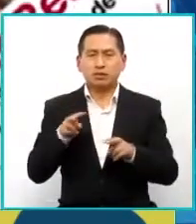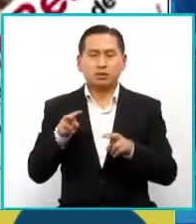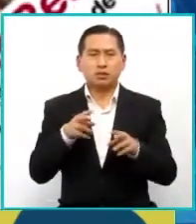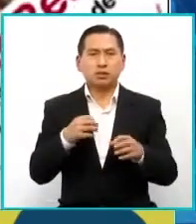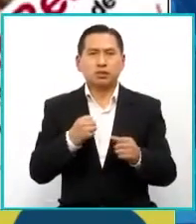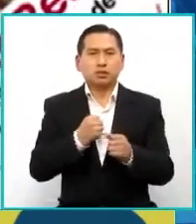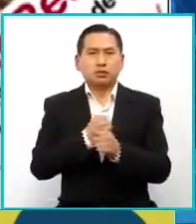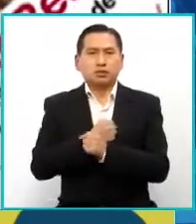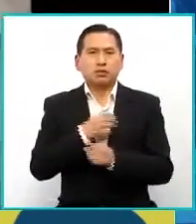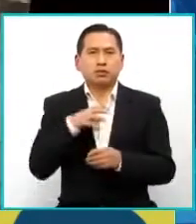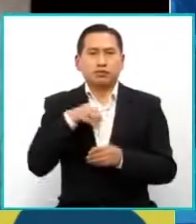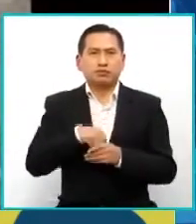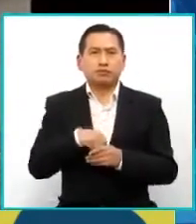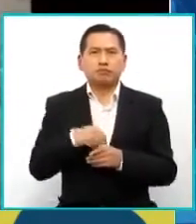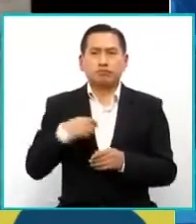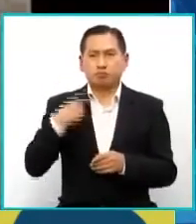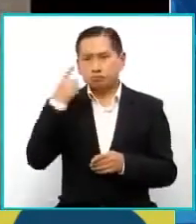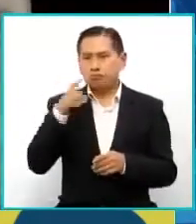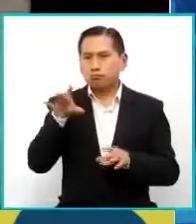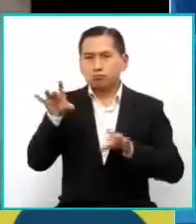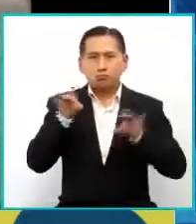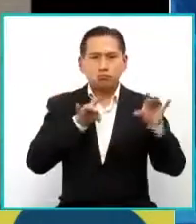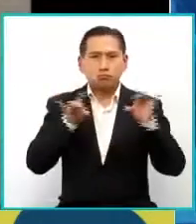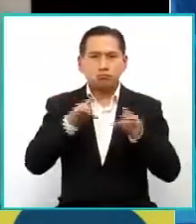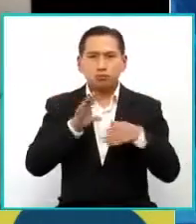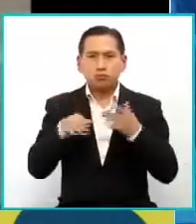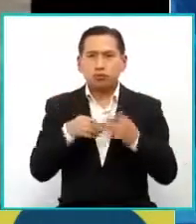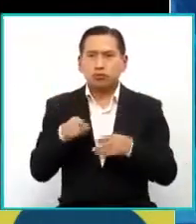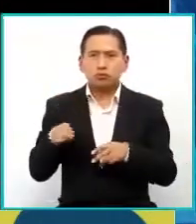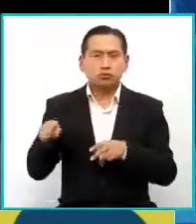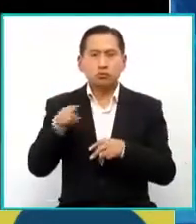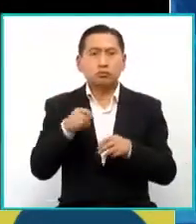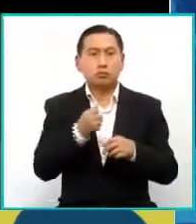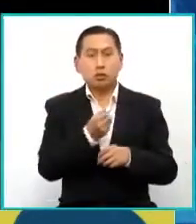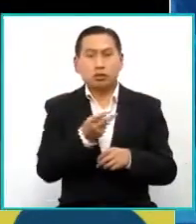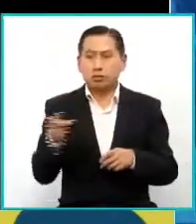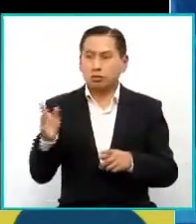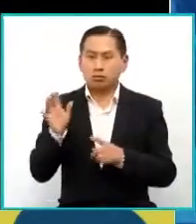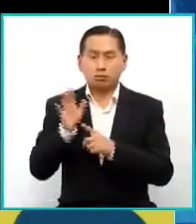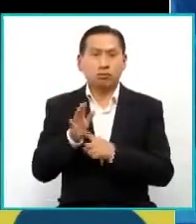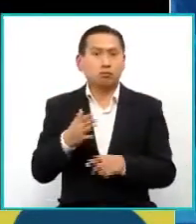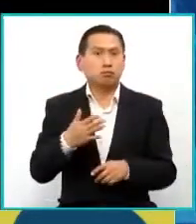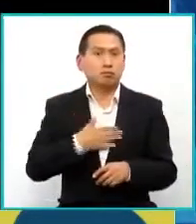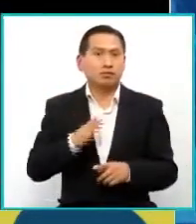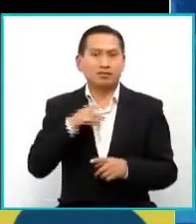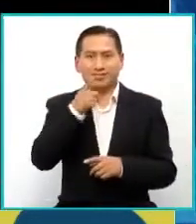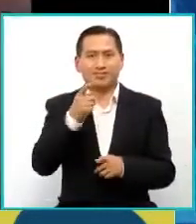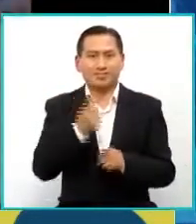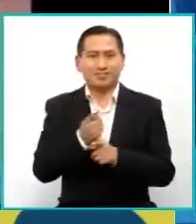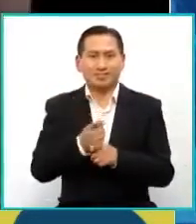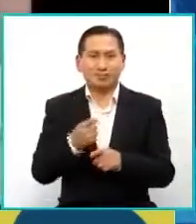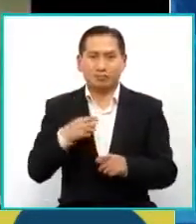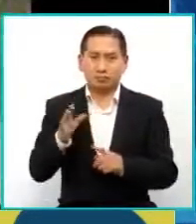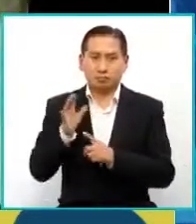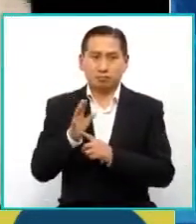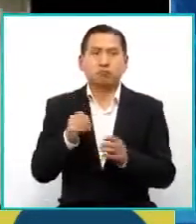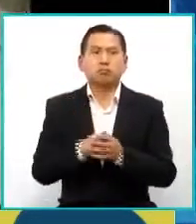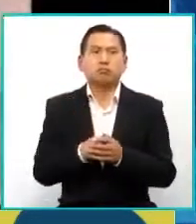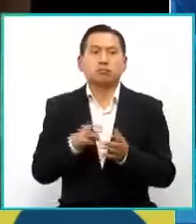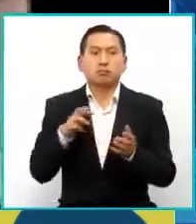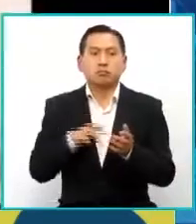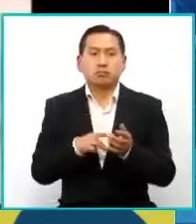esa ha sido la manera de ir filtrando y escogiendo las imágenes. Hay imágenes también mías, como tú dices, porque el